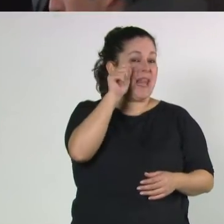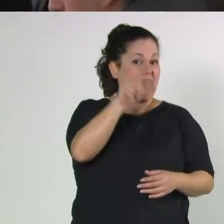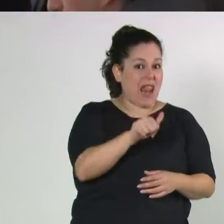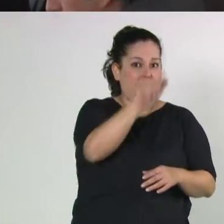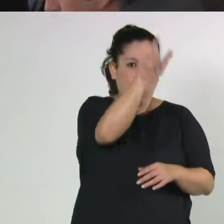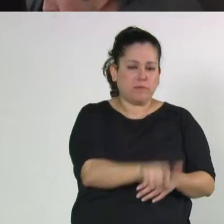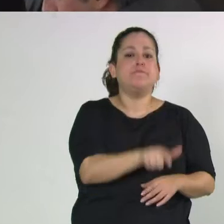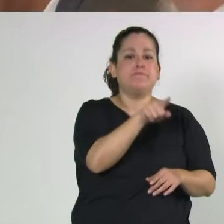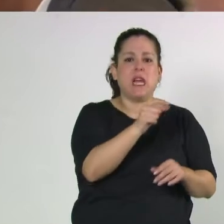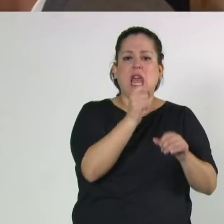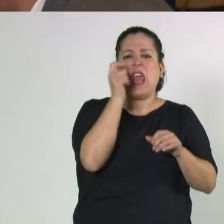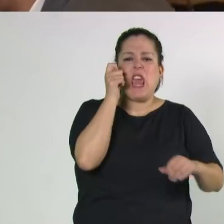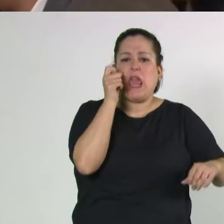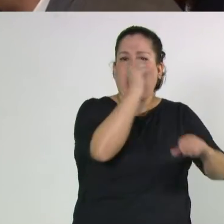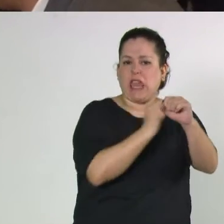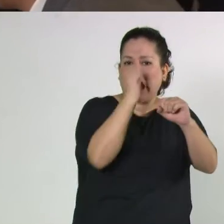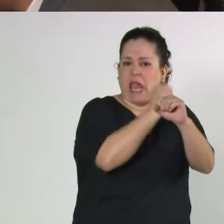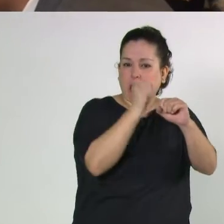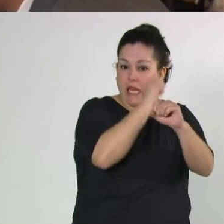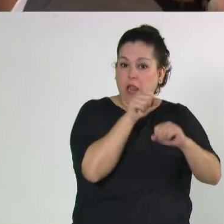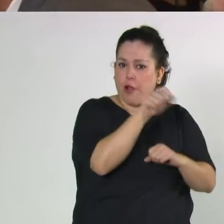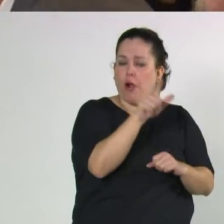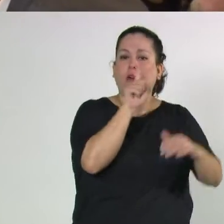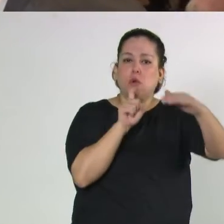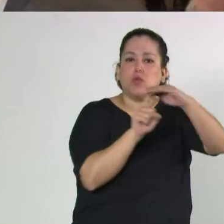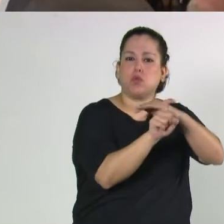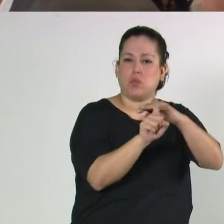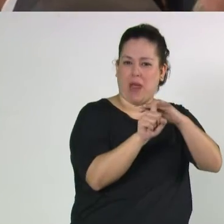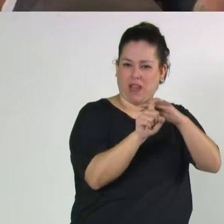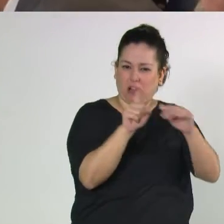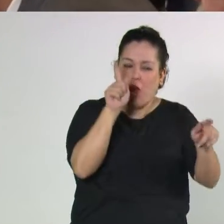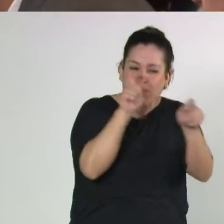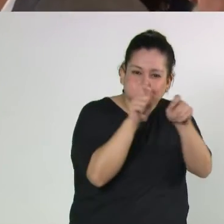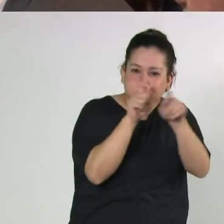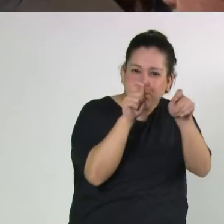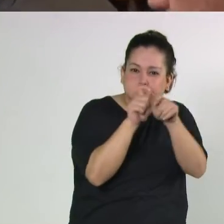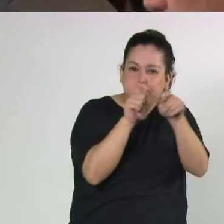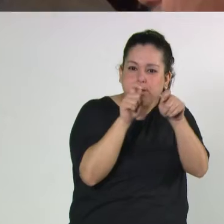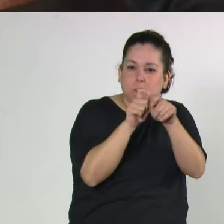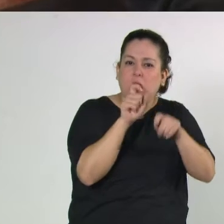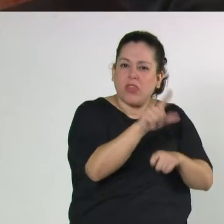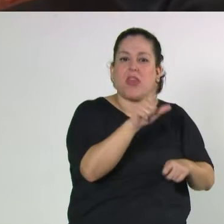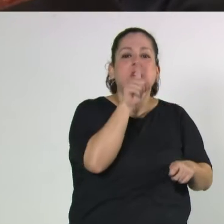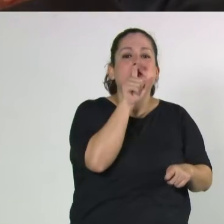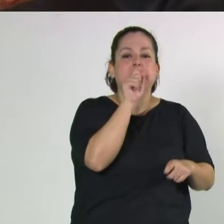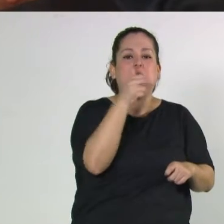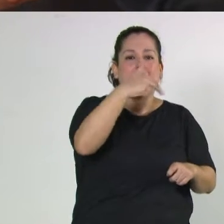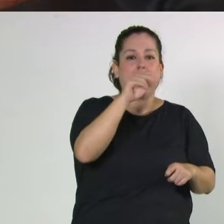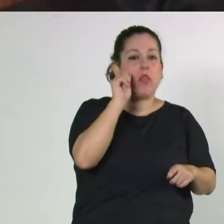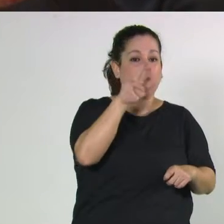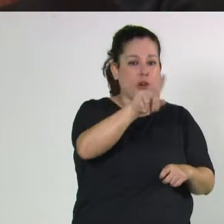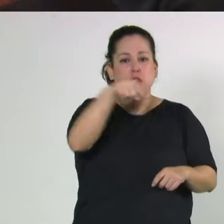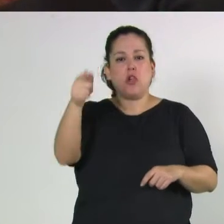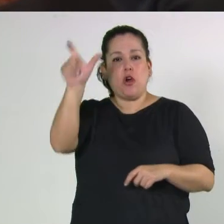Juan tomó declaración e interrogó al ingeniero José Luis Pérez Varela, gerente de reparación de submarinos de Tandanor, y al